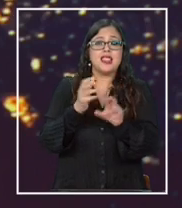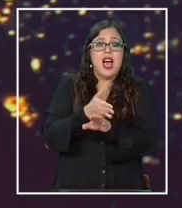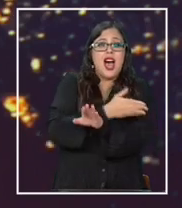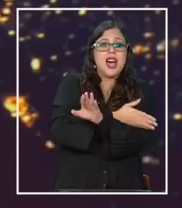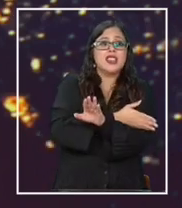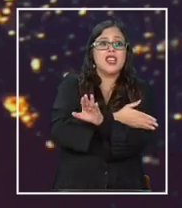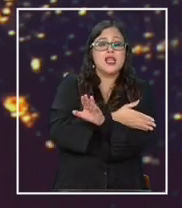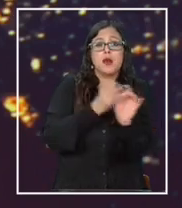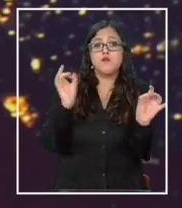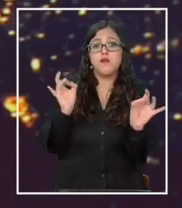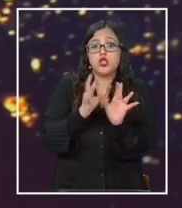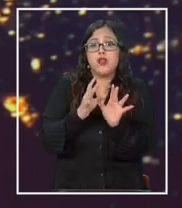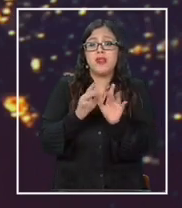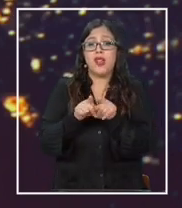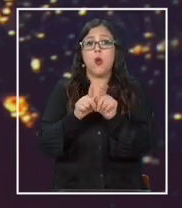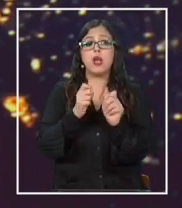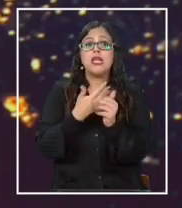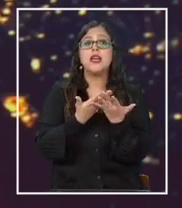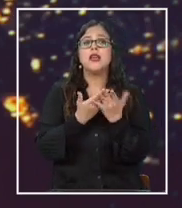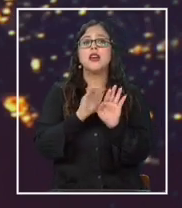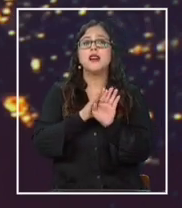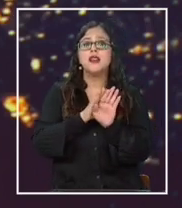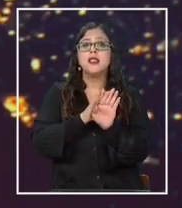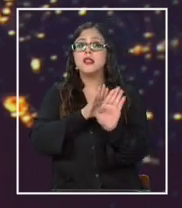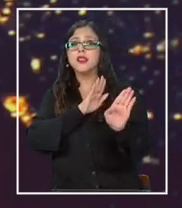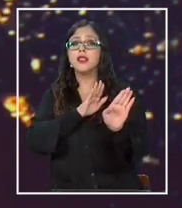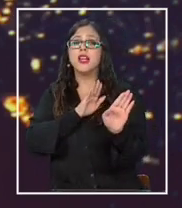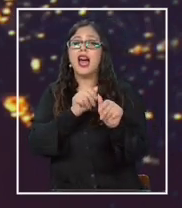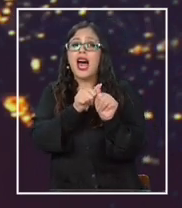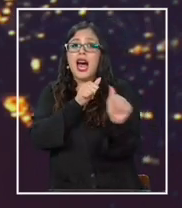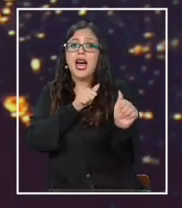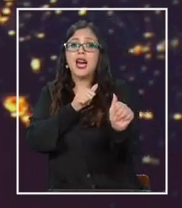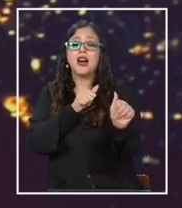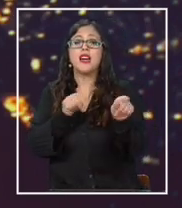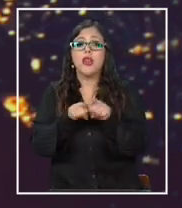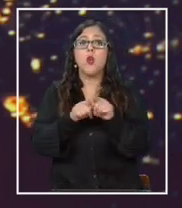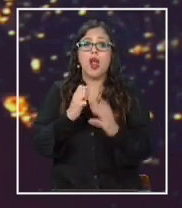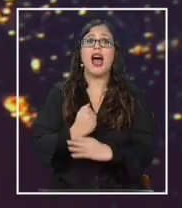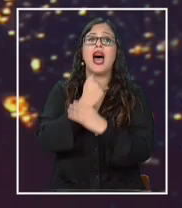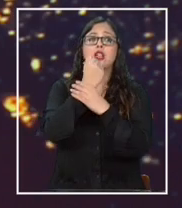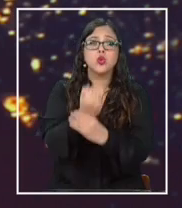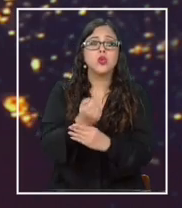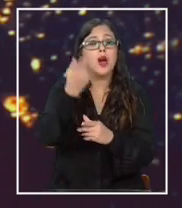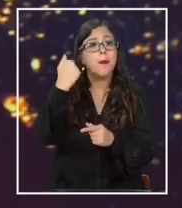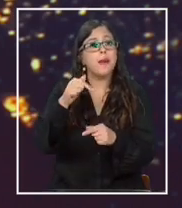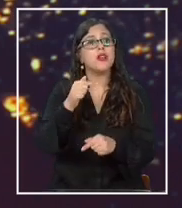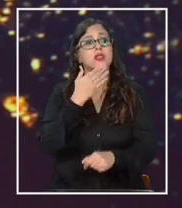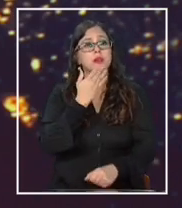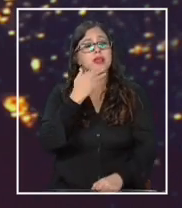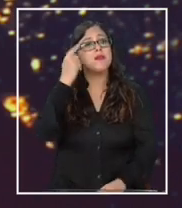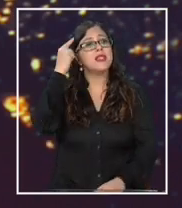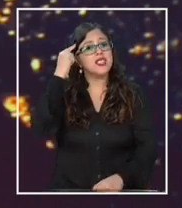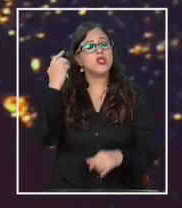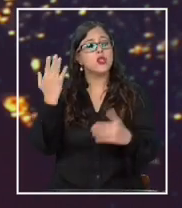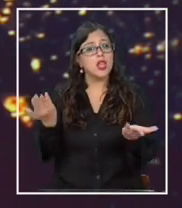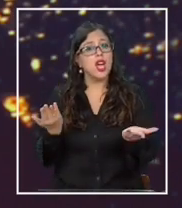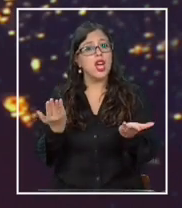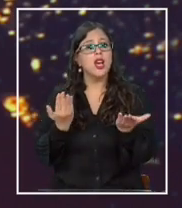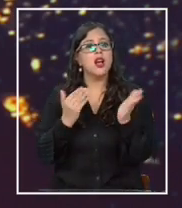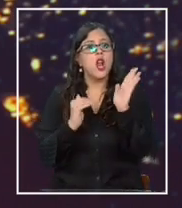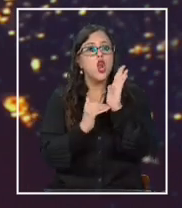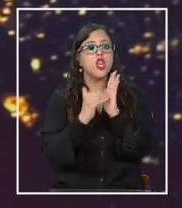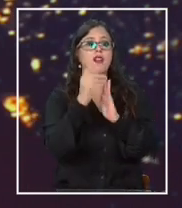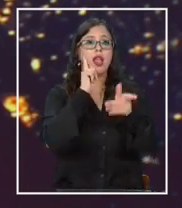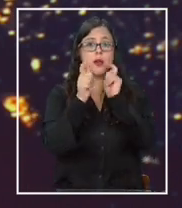escala distante, ayudan. Sobre todo los países que no tienen implementado estos sistemas, pero particularmente considerando los altos niveles de